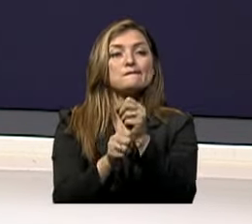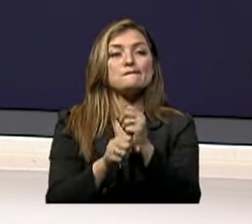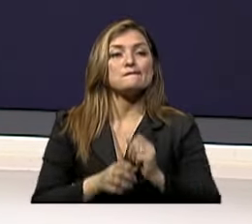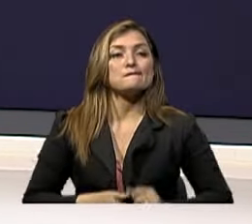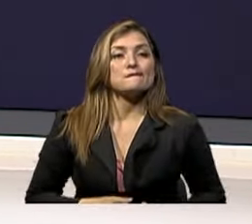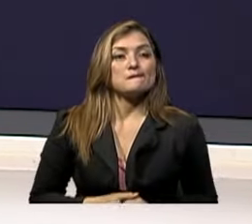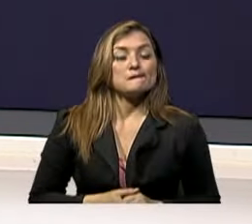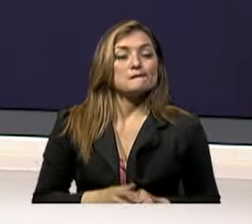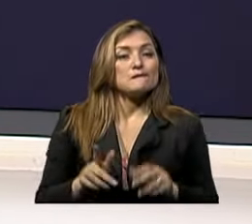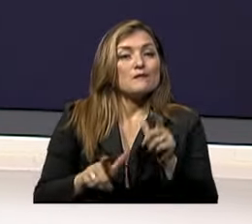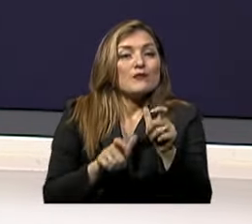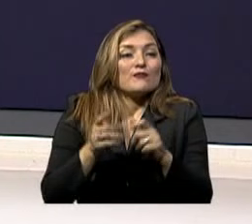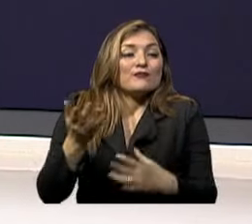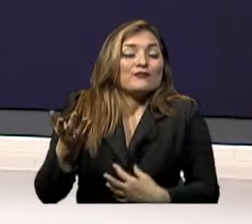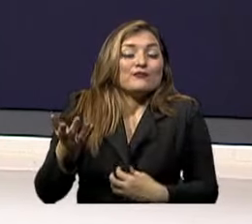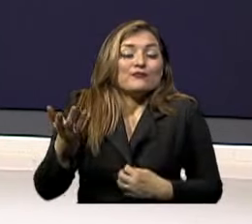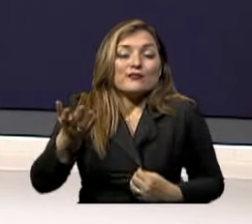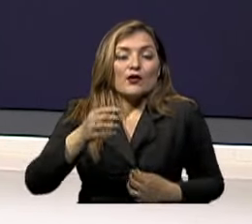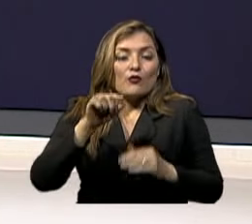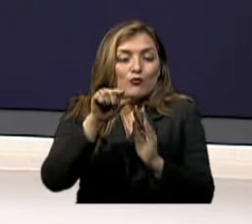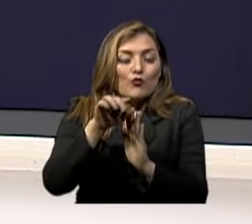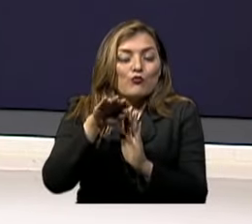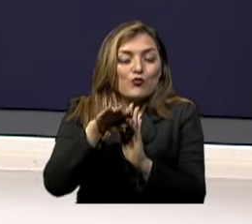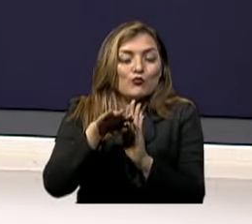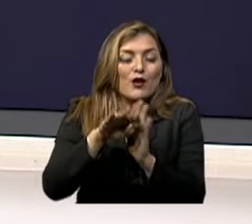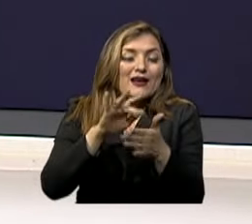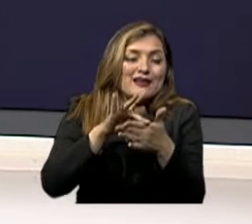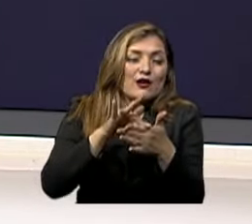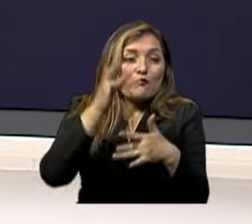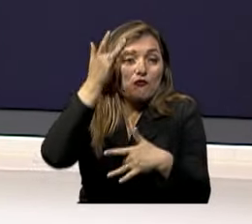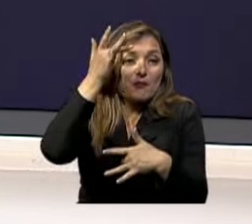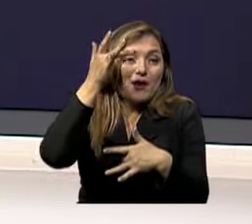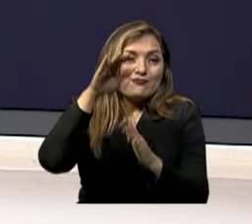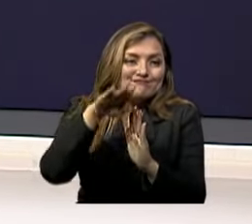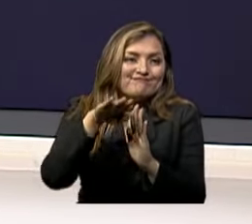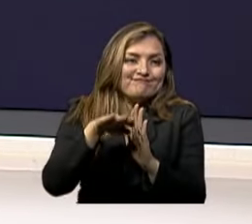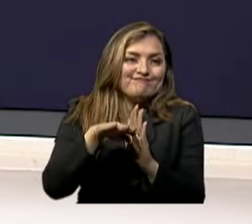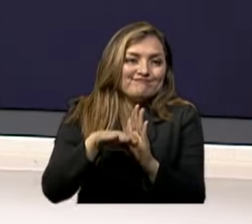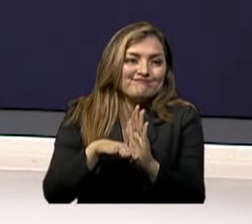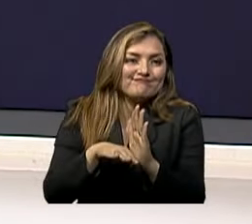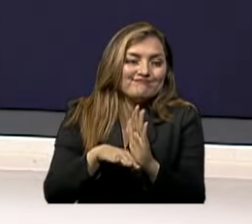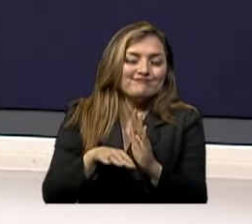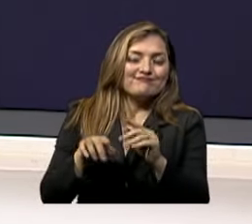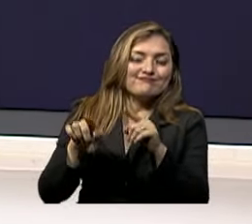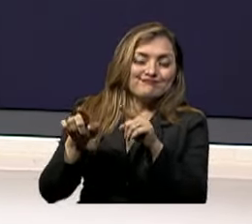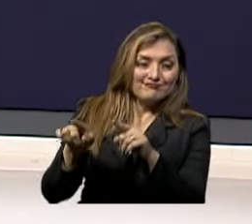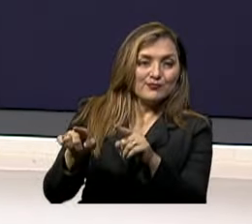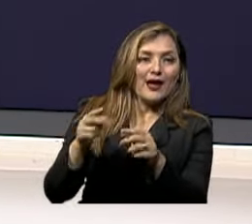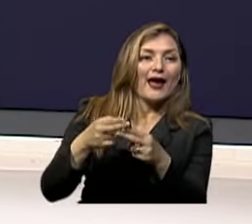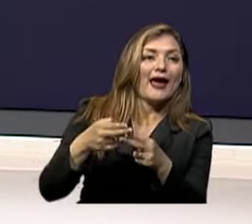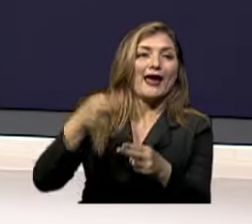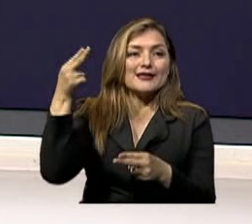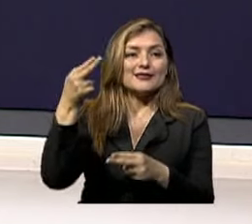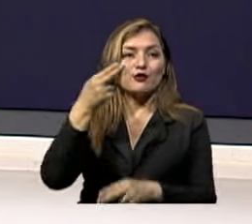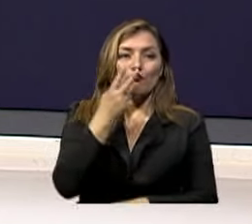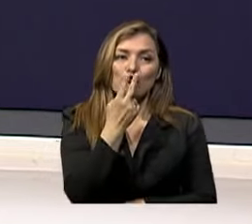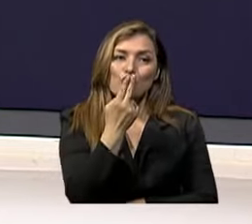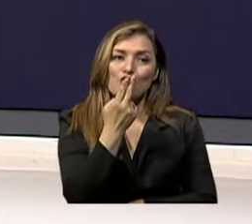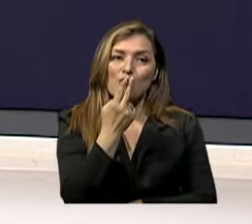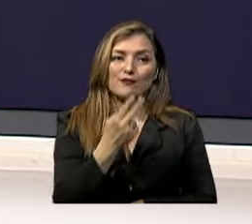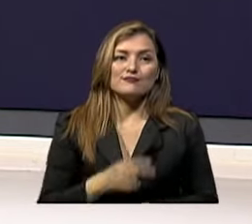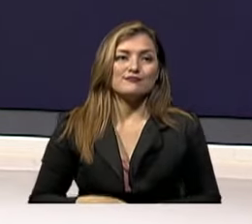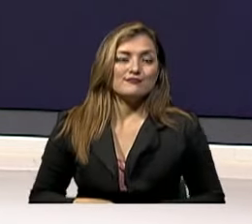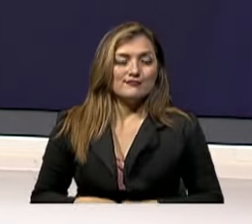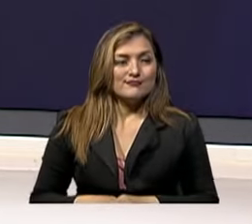Y esas personas, pues, obviamente van reduciendo su riesgo conforme pasan los tiempos Y ellos se los denomina ex fumadores Y obviamente,